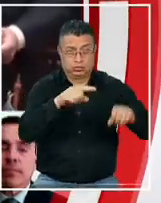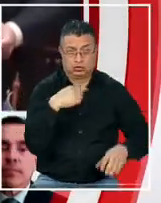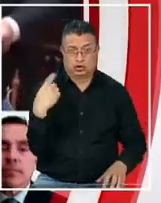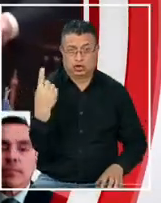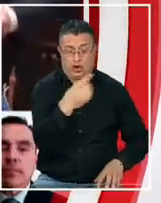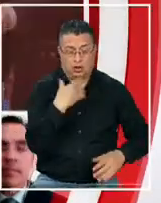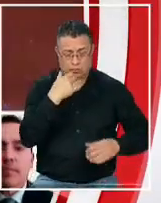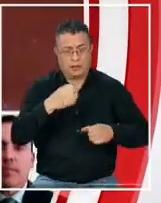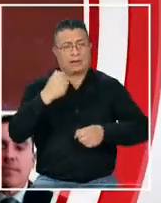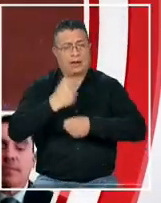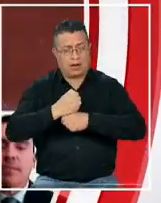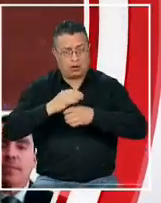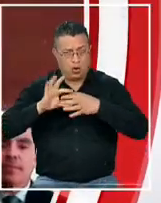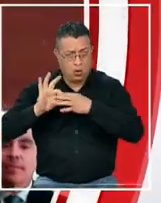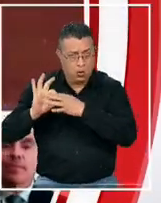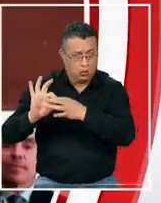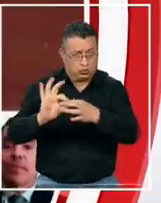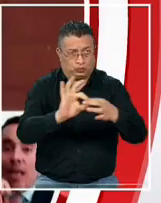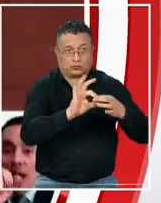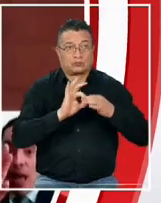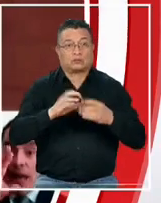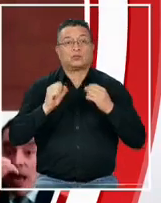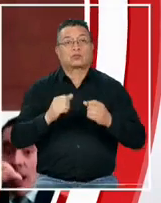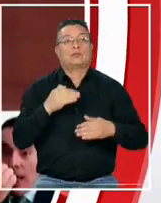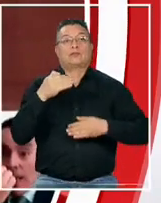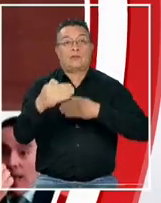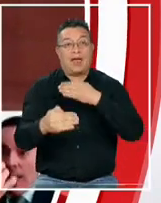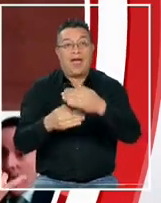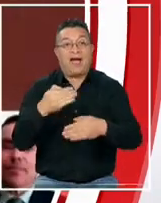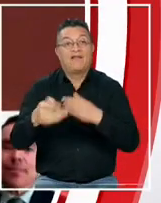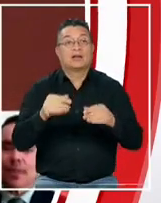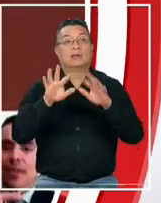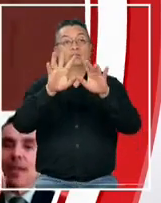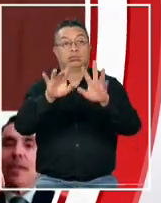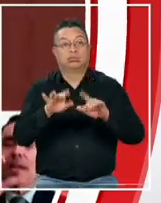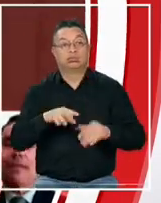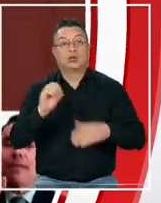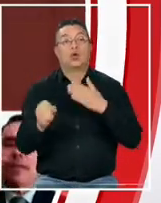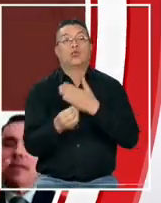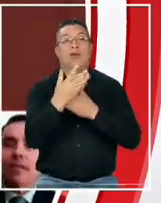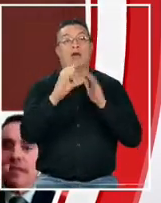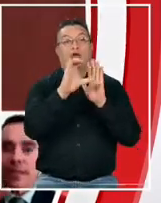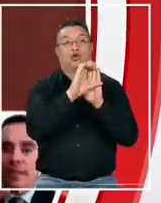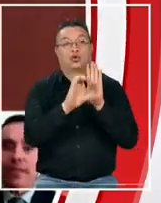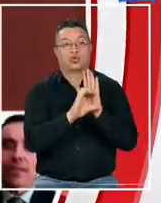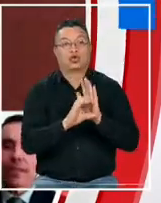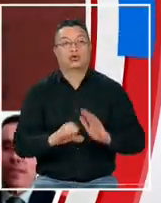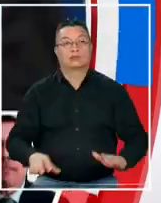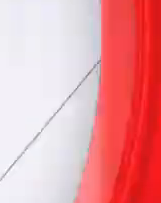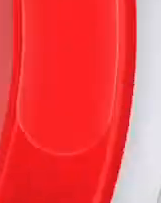han llamado a trabajar en conjunto para avanzar hacia la redacción de una nueva constitución.